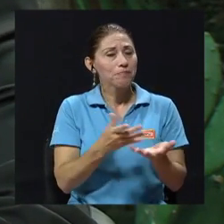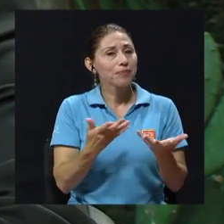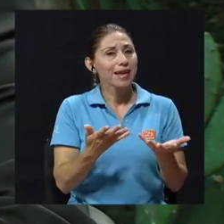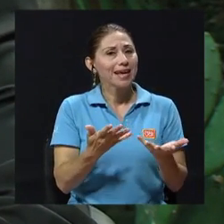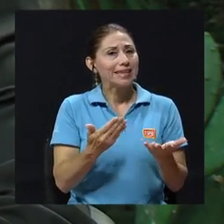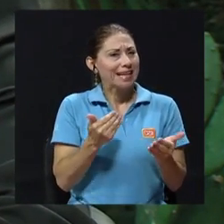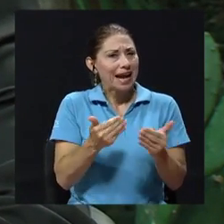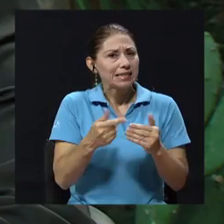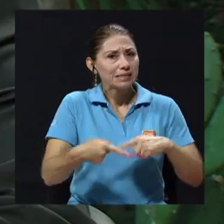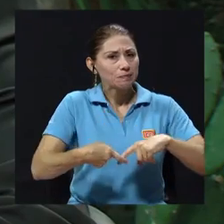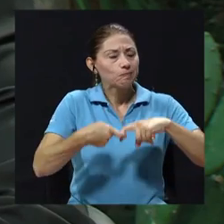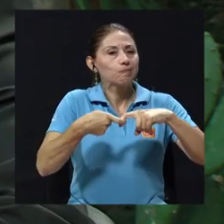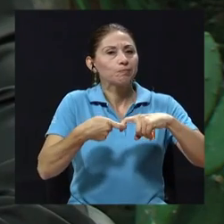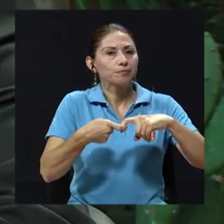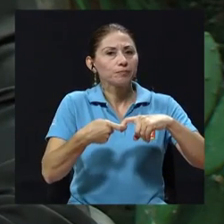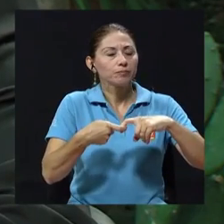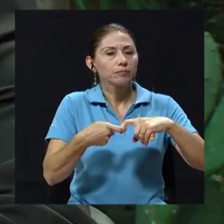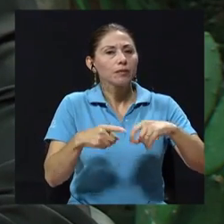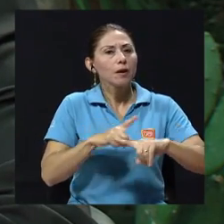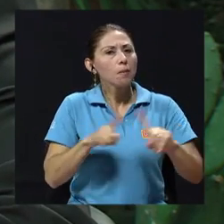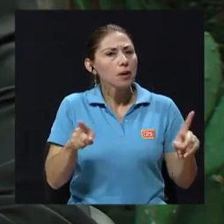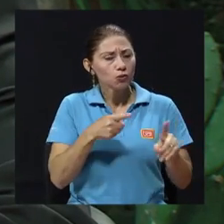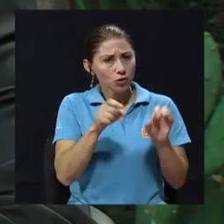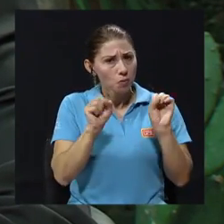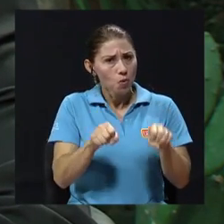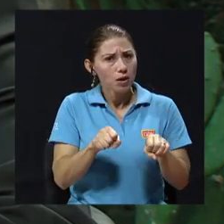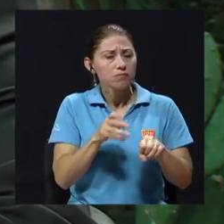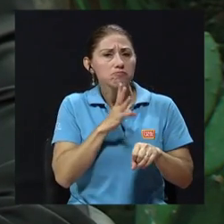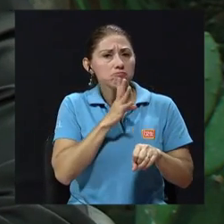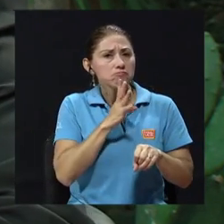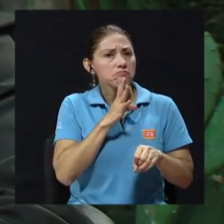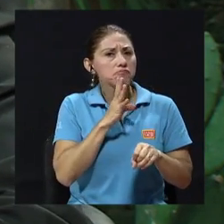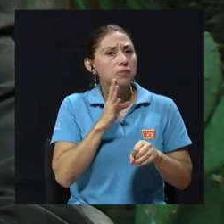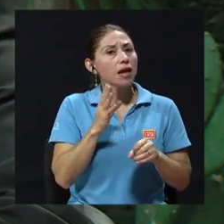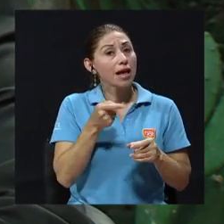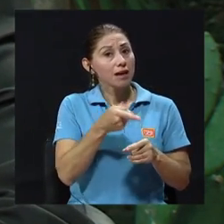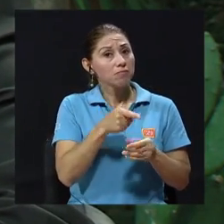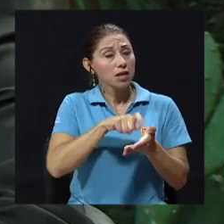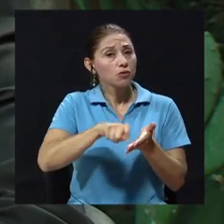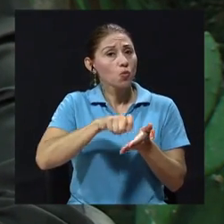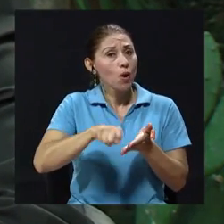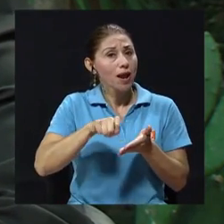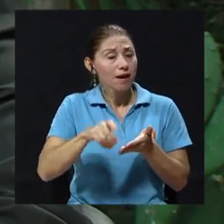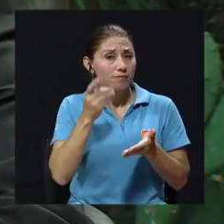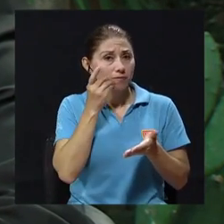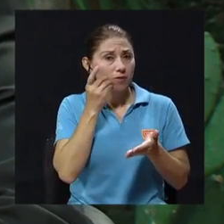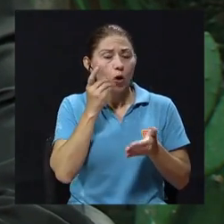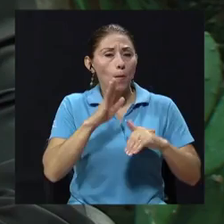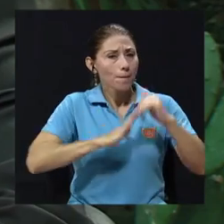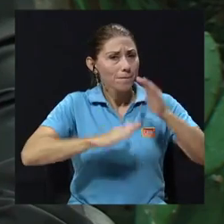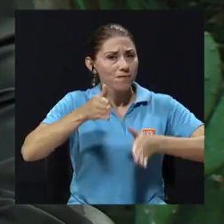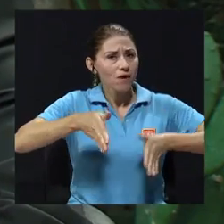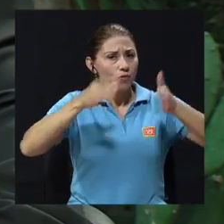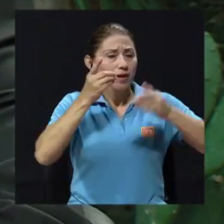casi que tenemos que ir a una primera pausa, pero si nos comenta, ¿cuál es la expectativa de la escuela, de la facultad, perdón, de participar?